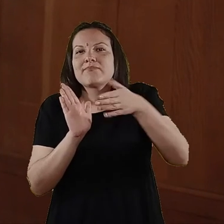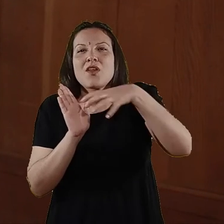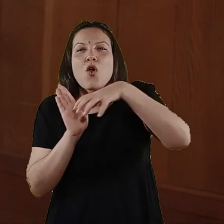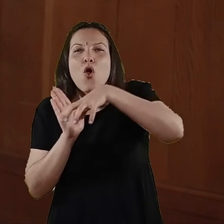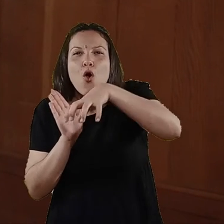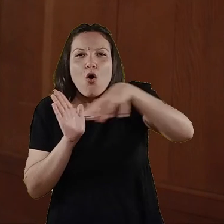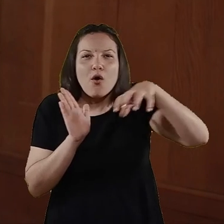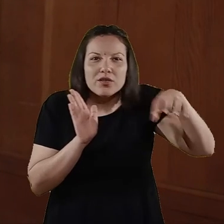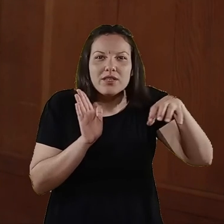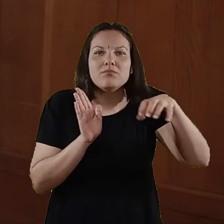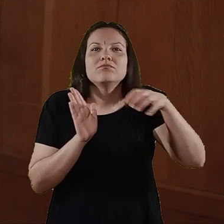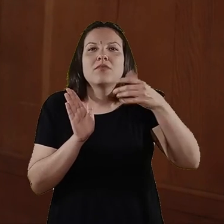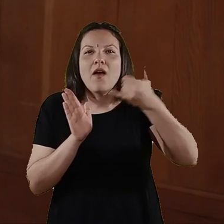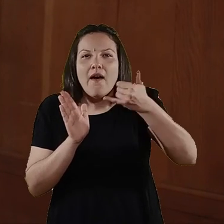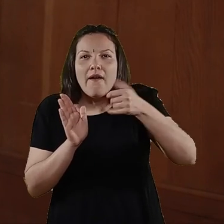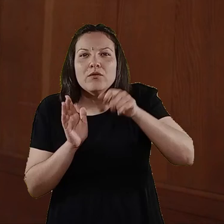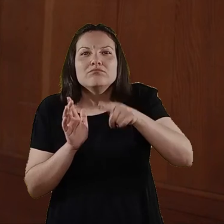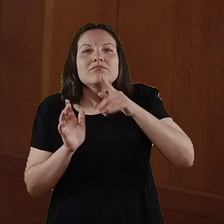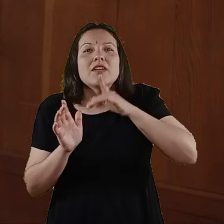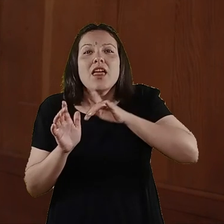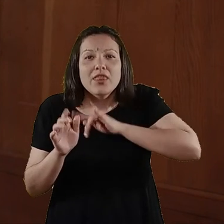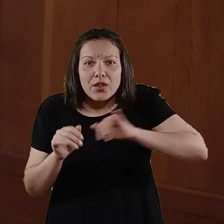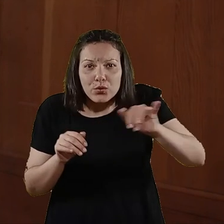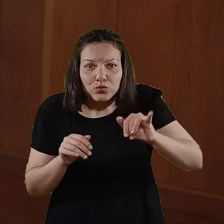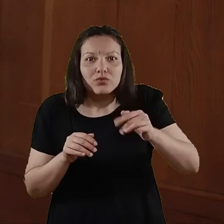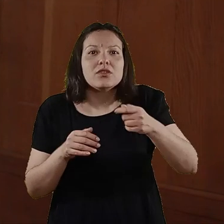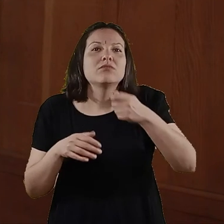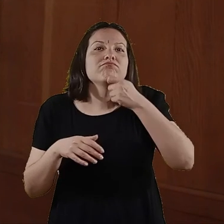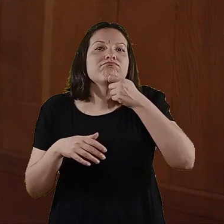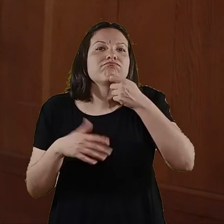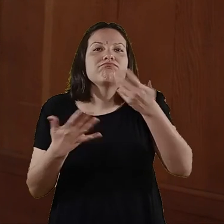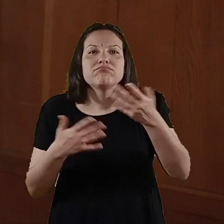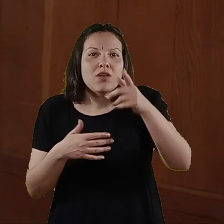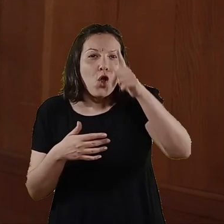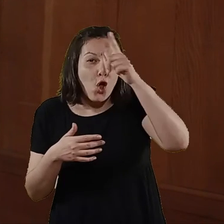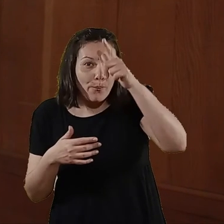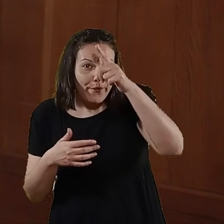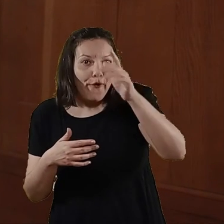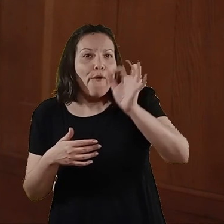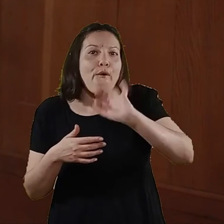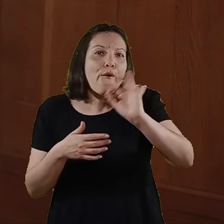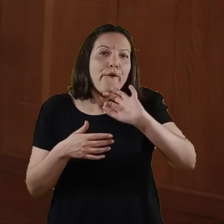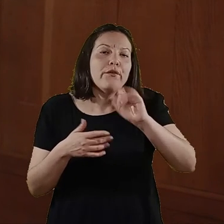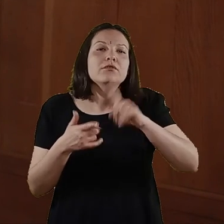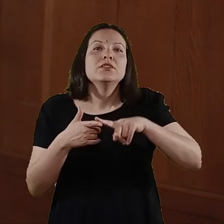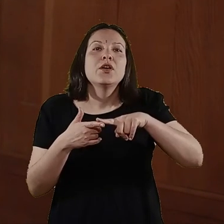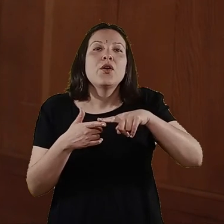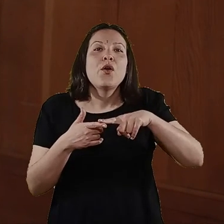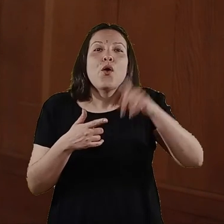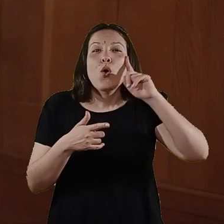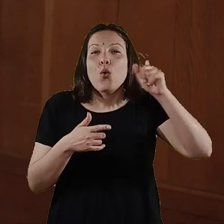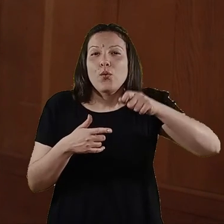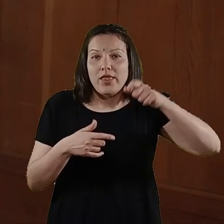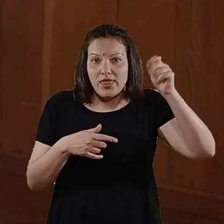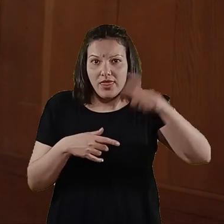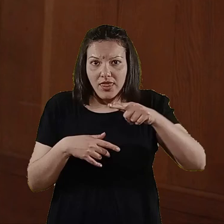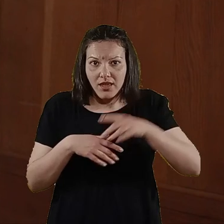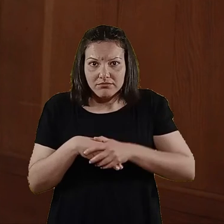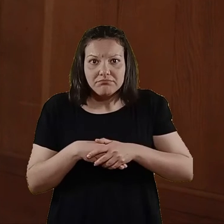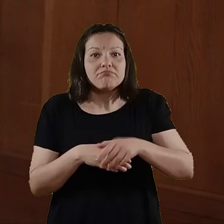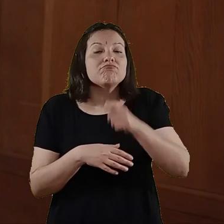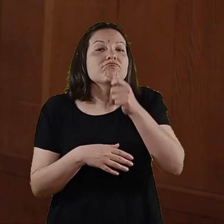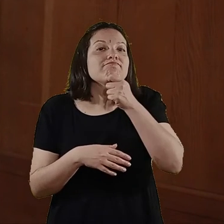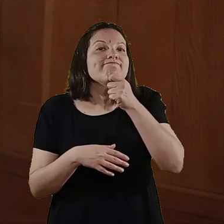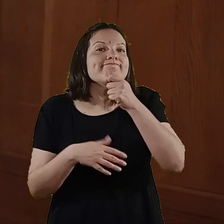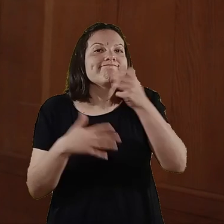acudir a los organismos que están para recepcionar la denuncia ya sea comisarías o la justicia ordinaria.